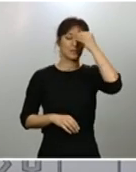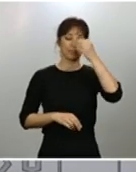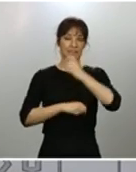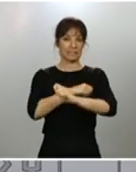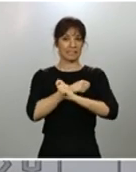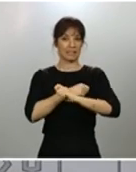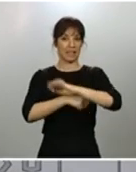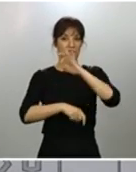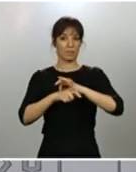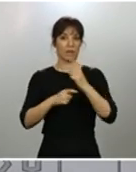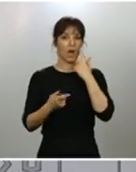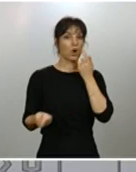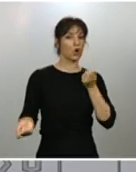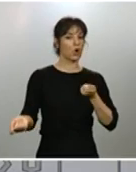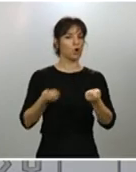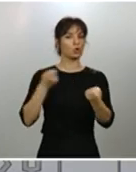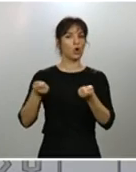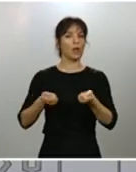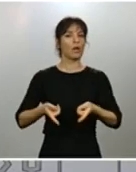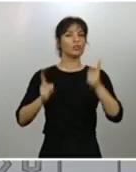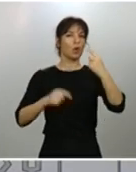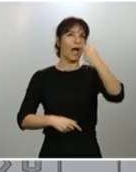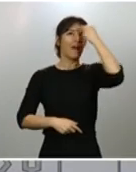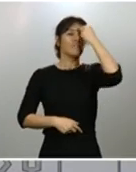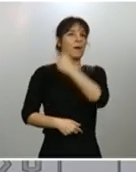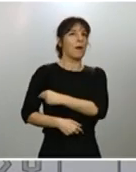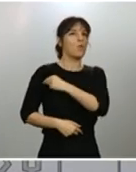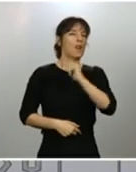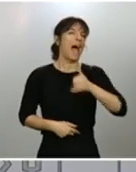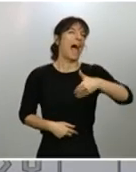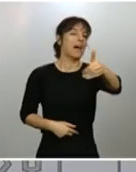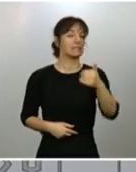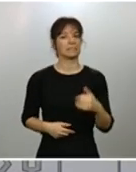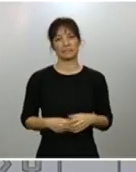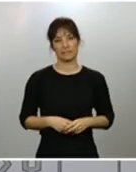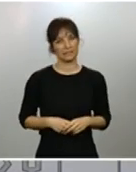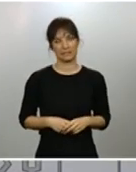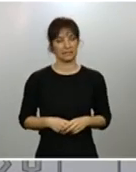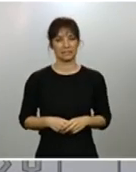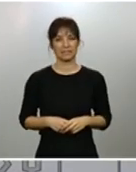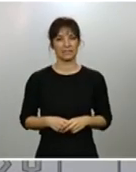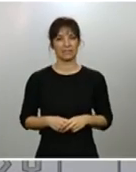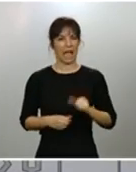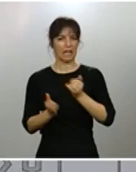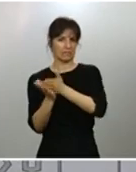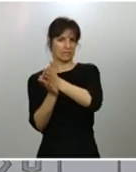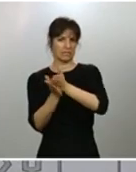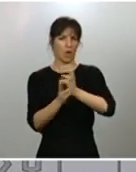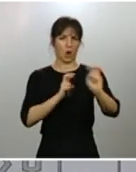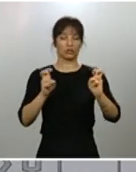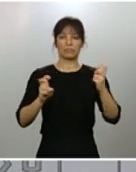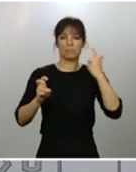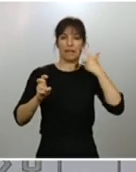en la esperanza de una vacuna. Tenemos otras herramientas más tradicionales.